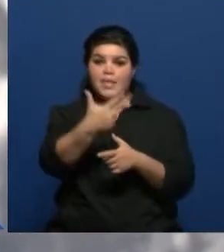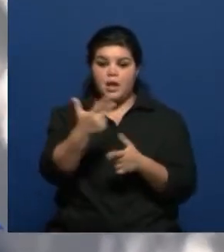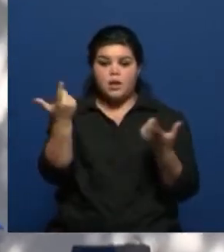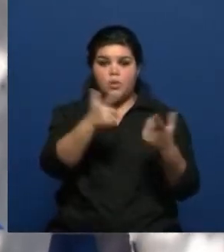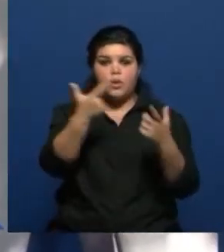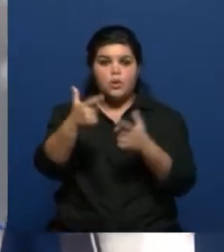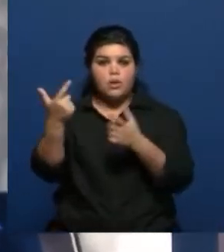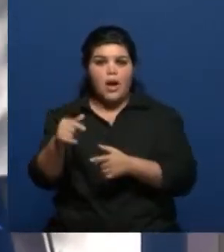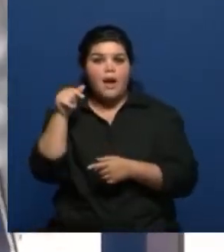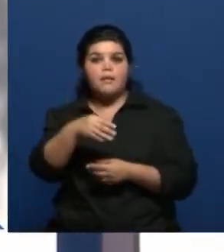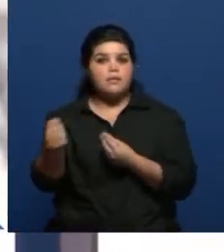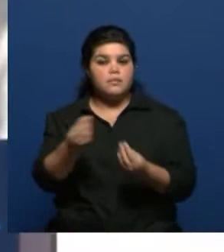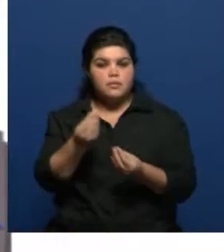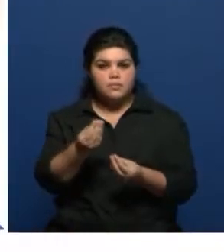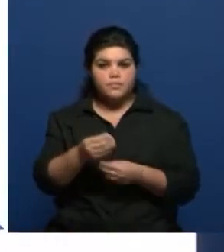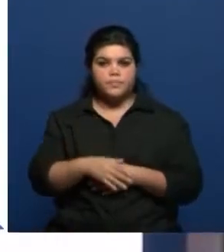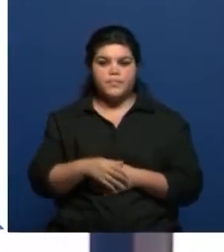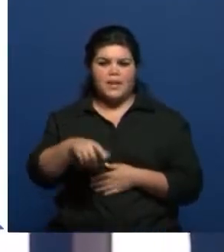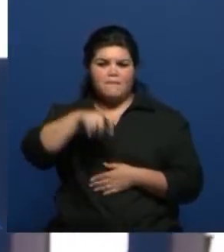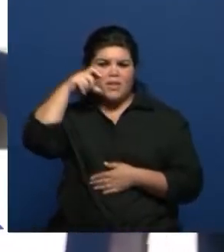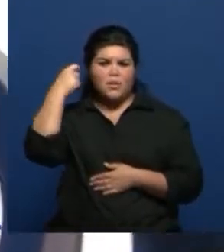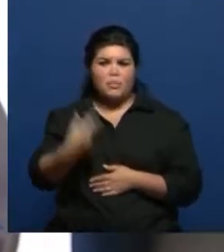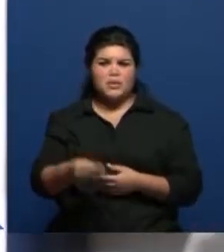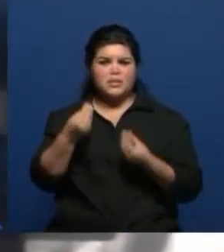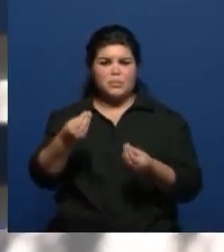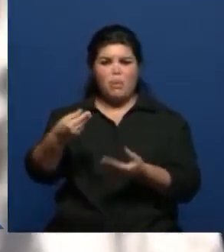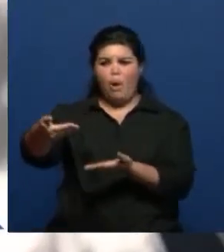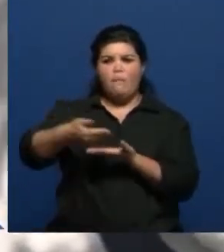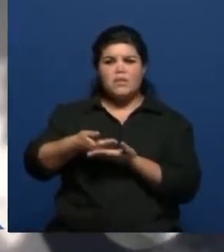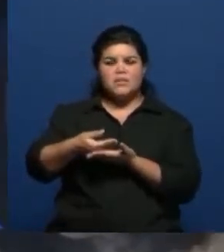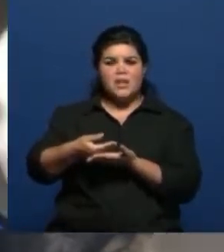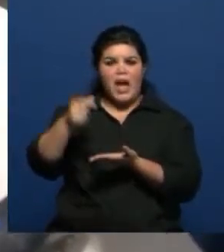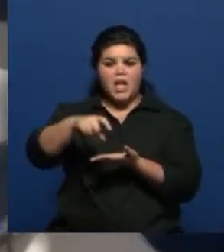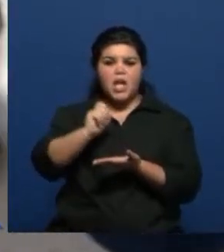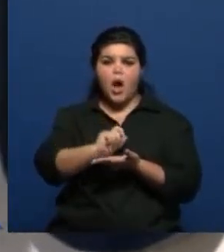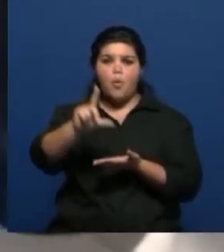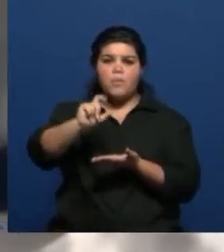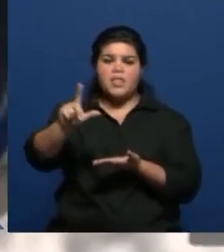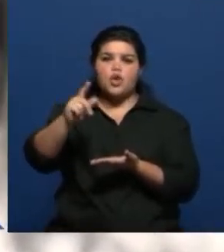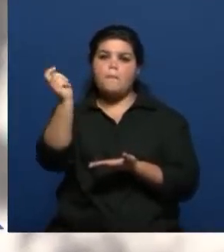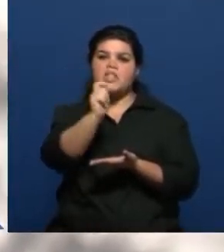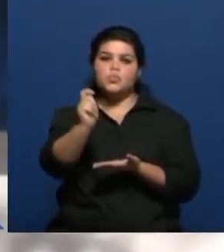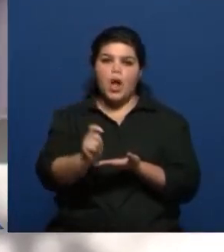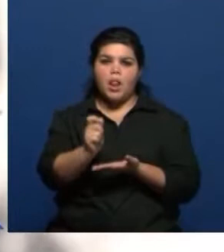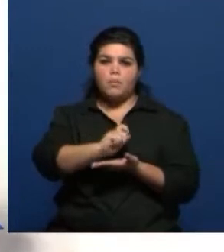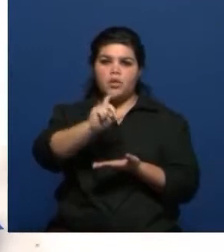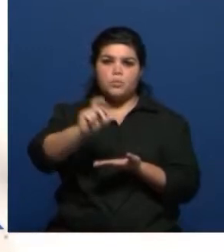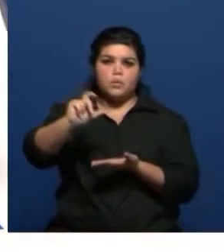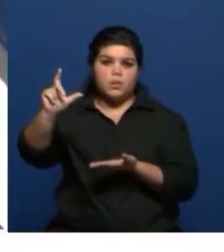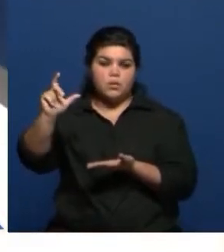fueron realmente vergonzosos porque el ofrecimiento fue aumentos mensuales de acuerdo a como